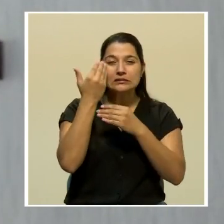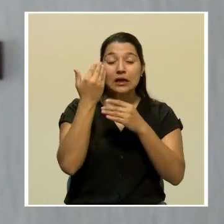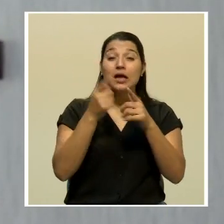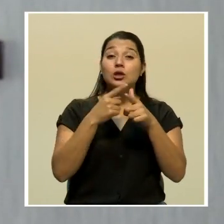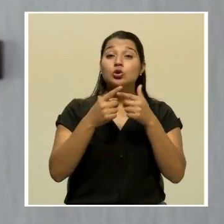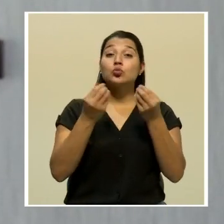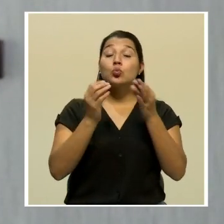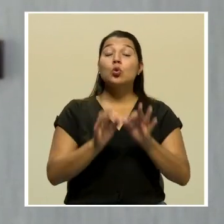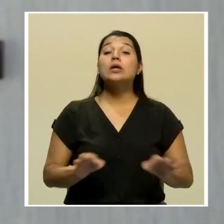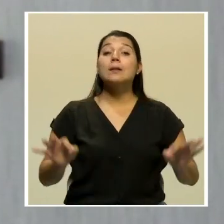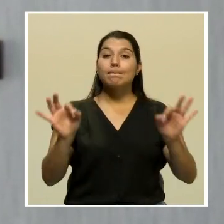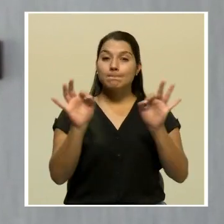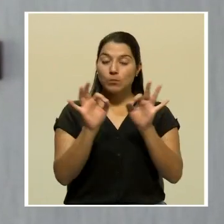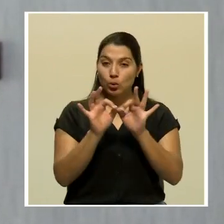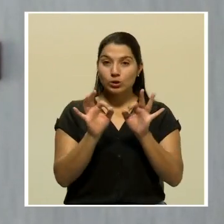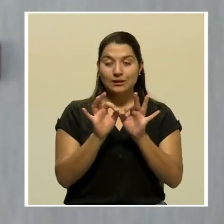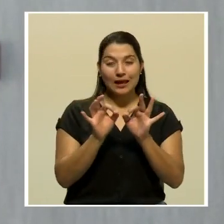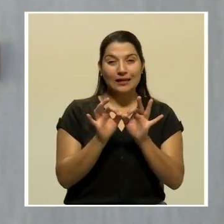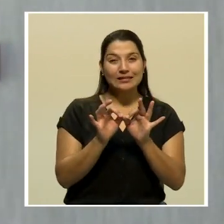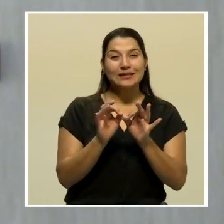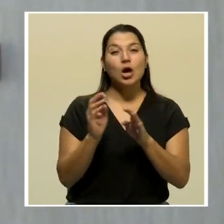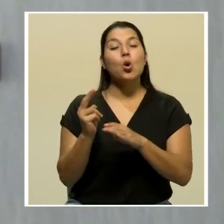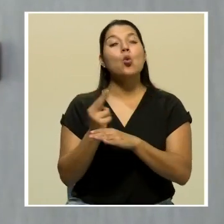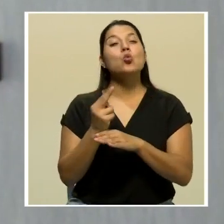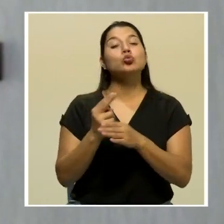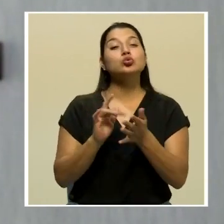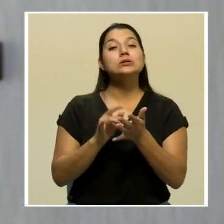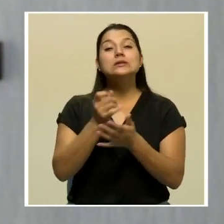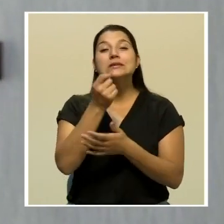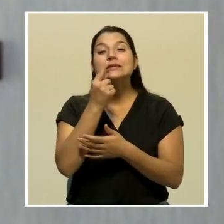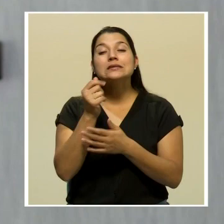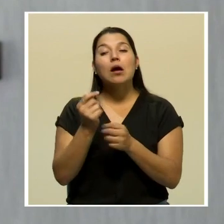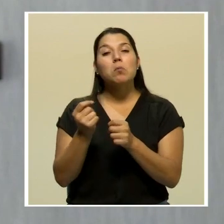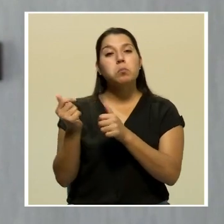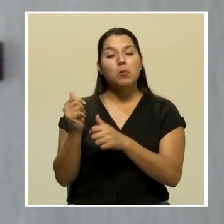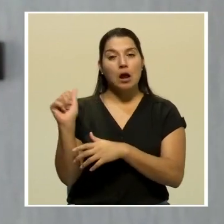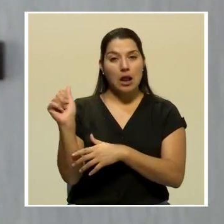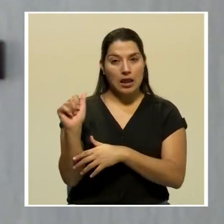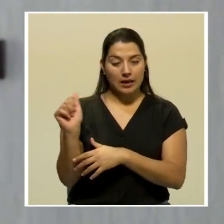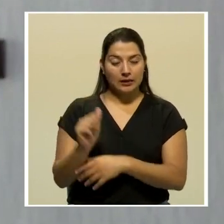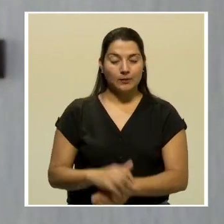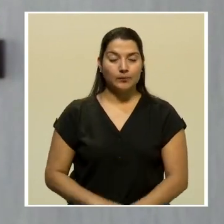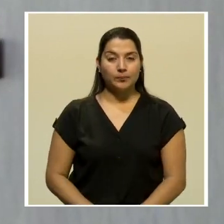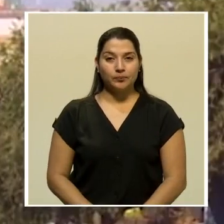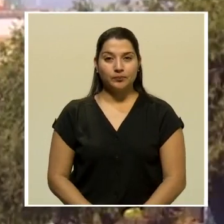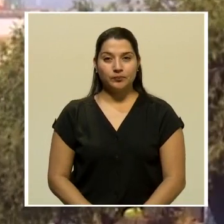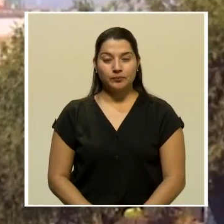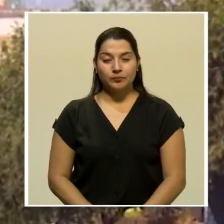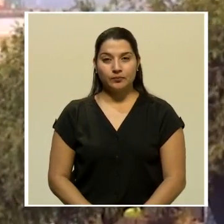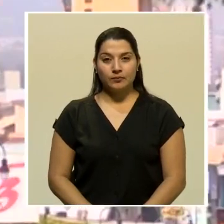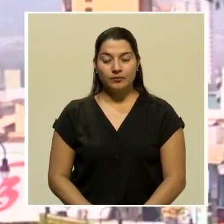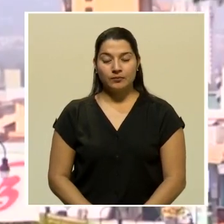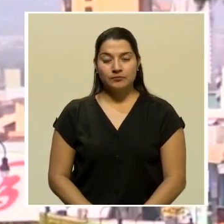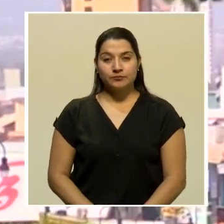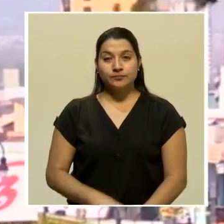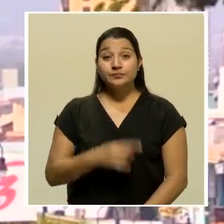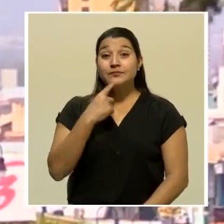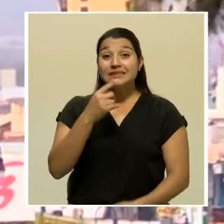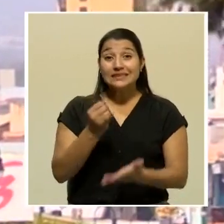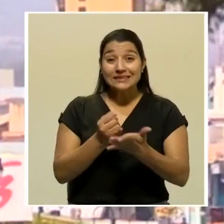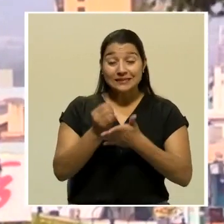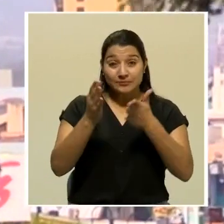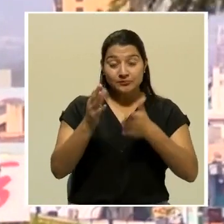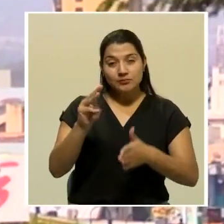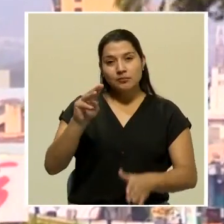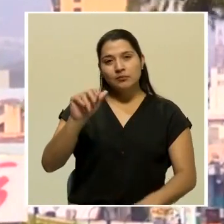importante que retomen un ciclo de antialérgicos durante estos días y sienten que esos síntomas empeoran. Según el investigador